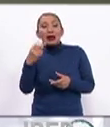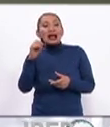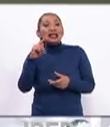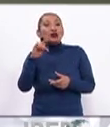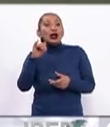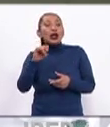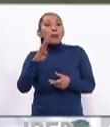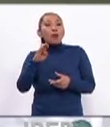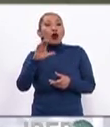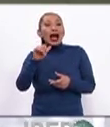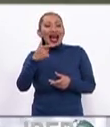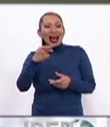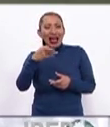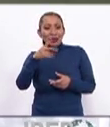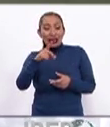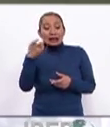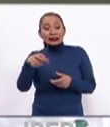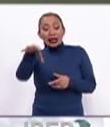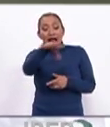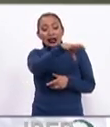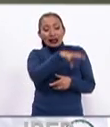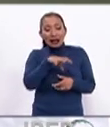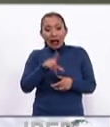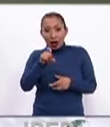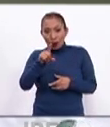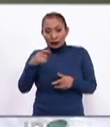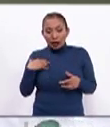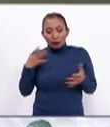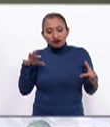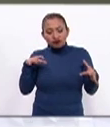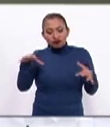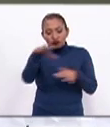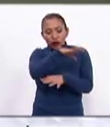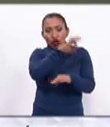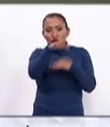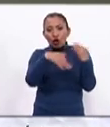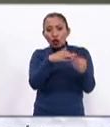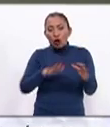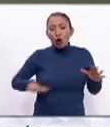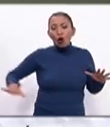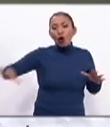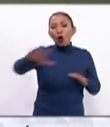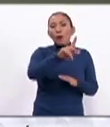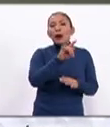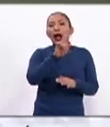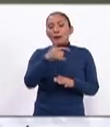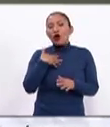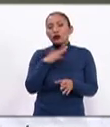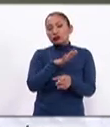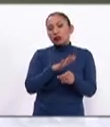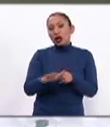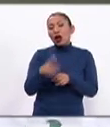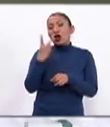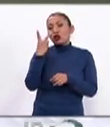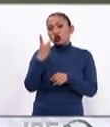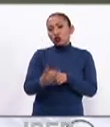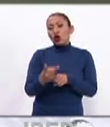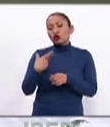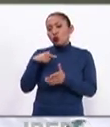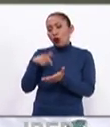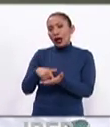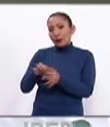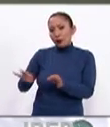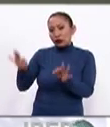Santuario de Boca Grande. Estas lagunas se convergen en todo el páramo y son las que llenan dos embalsos muy